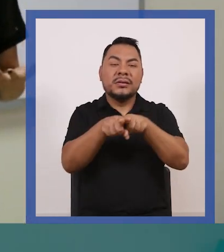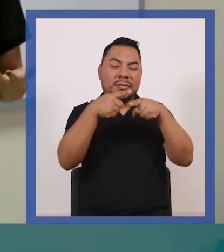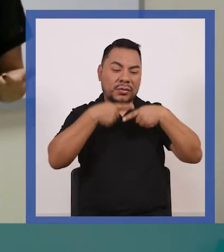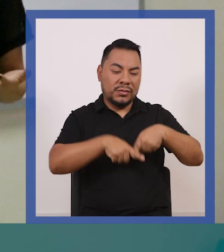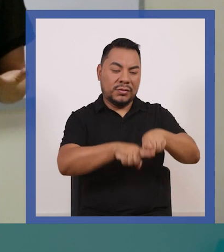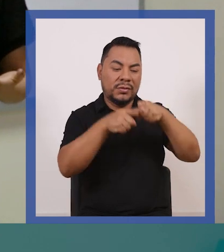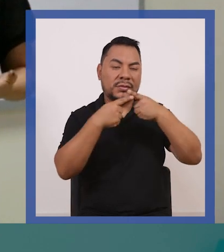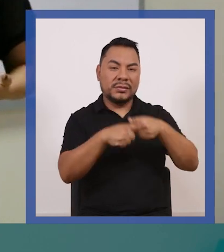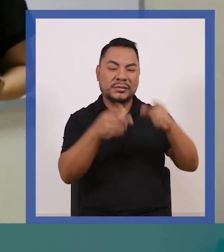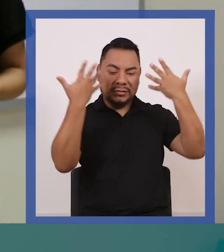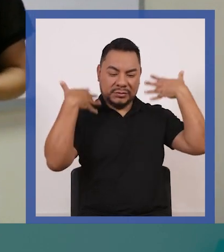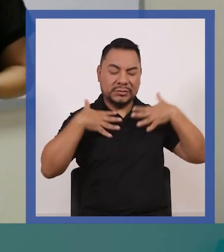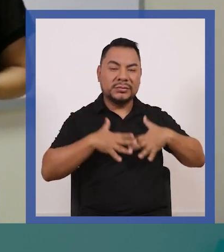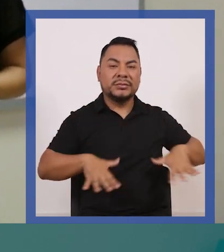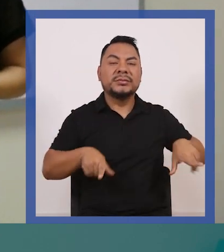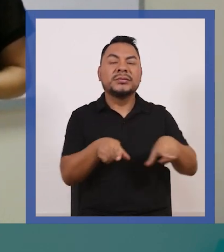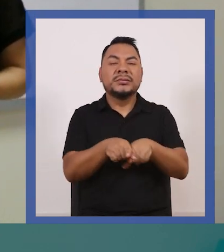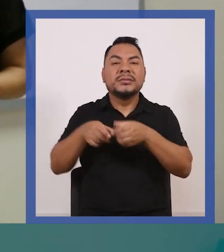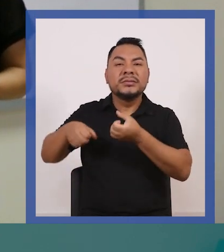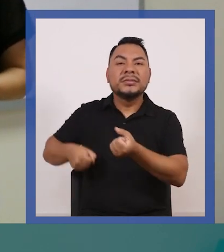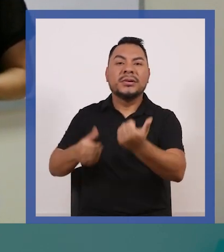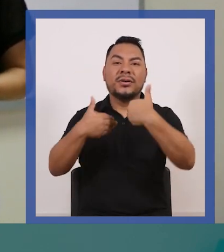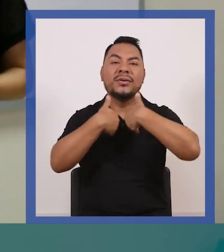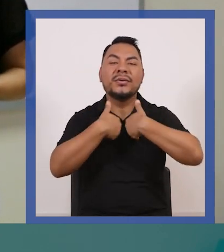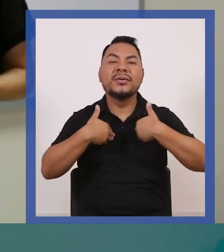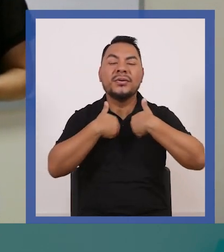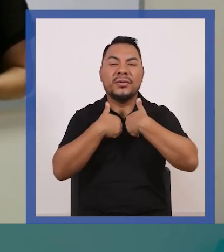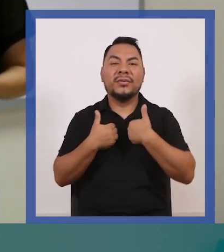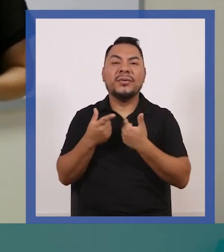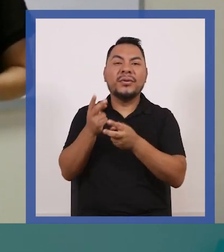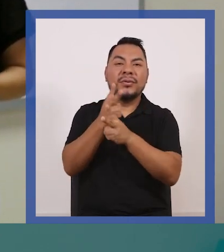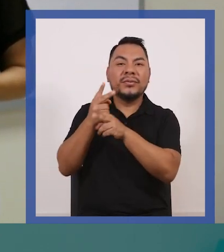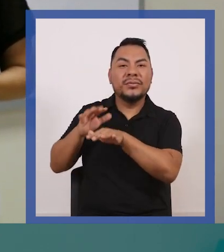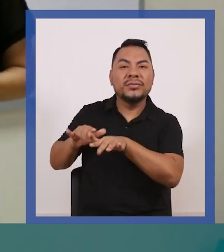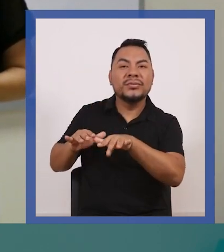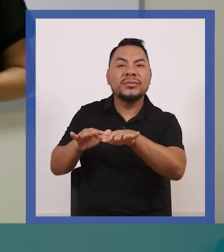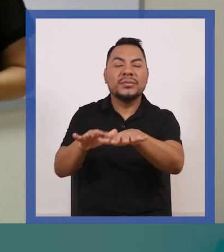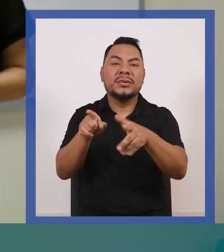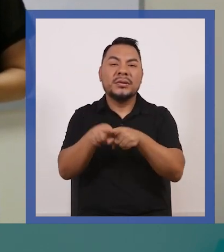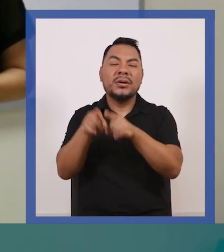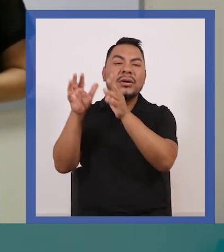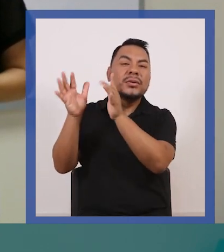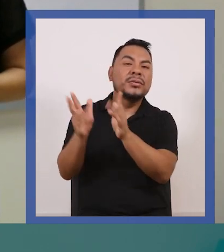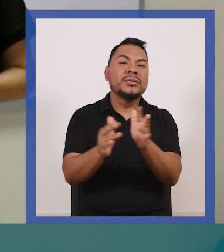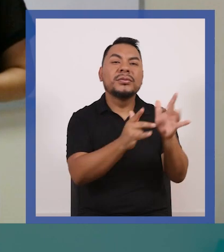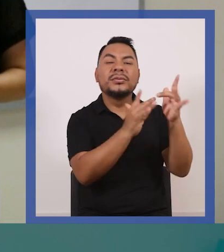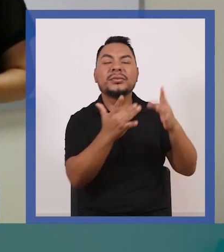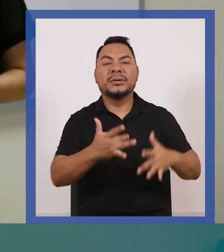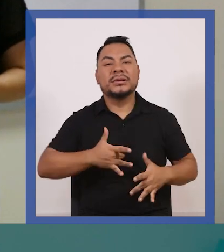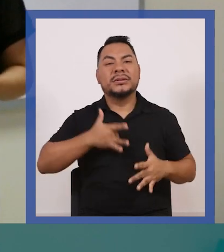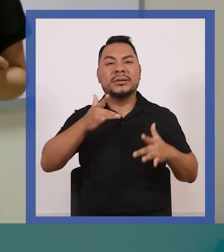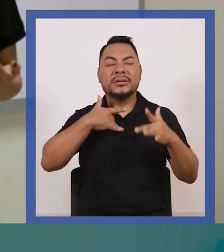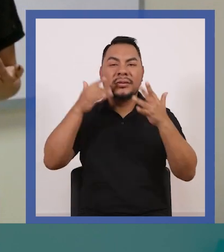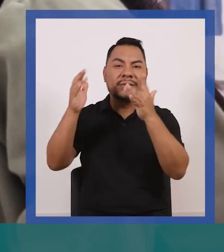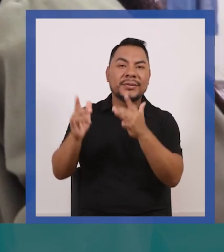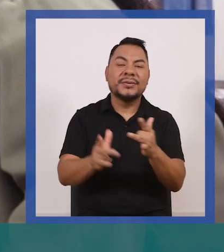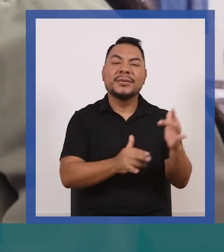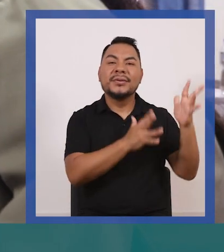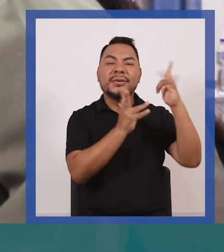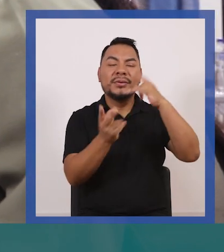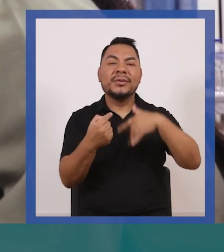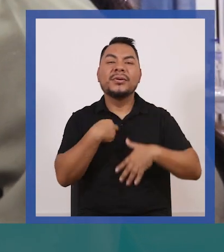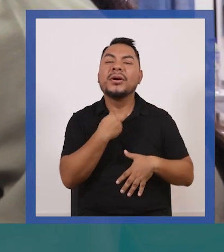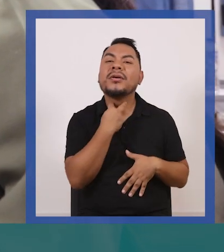tejiendo unos ponchos, pastando mis llamas y echar a los vientos la